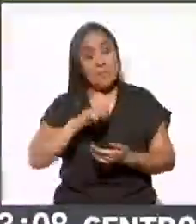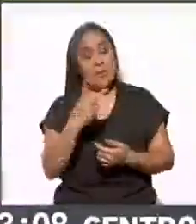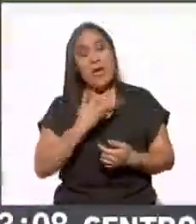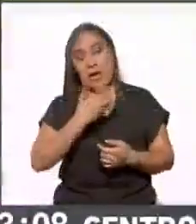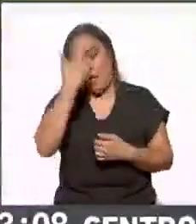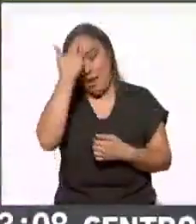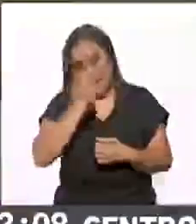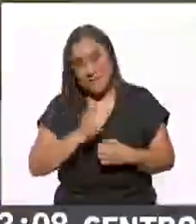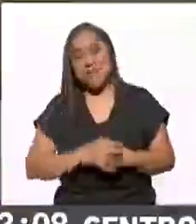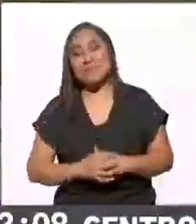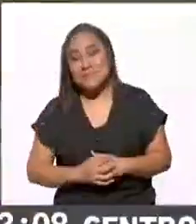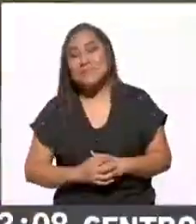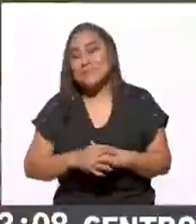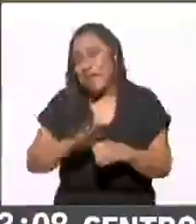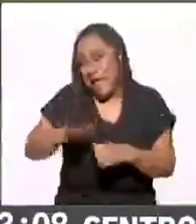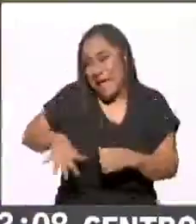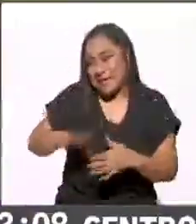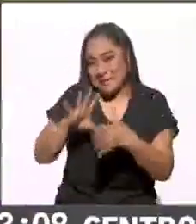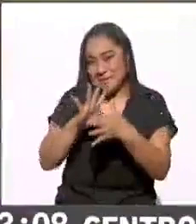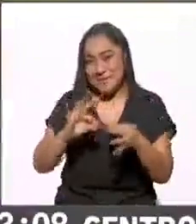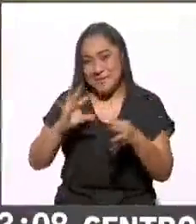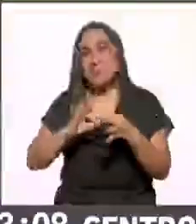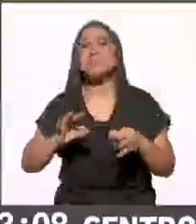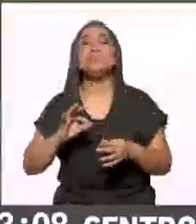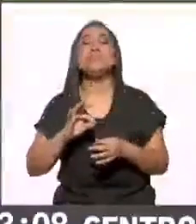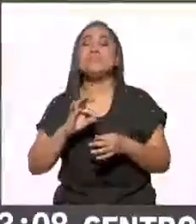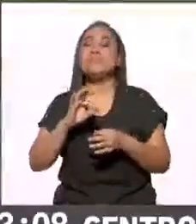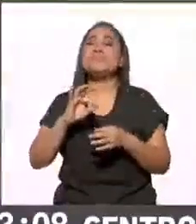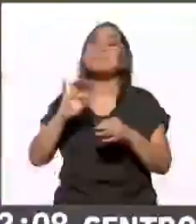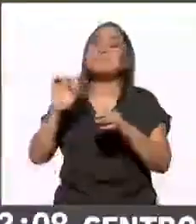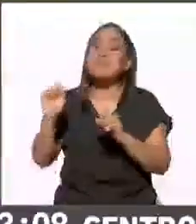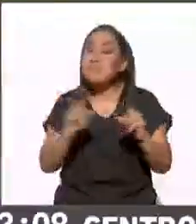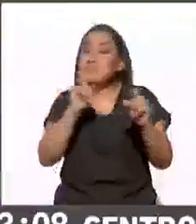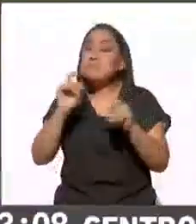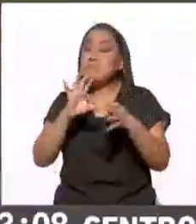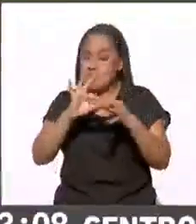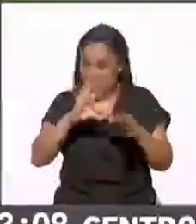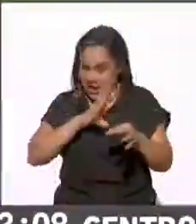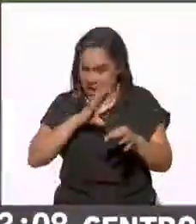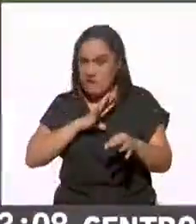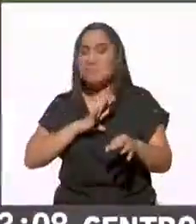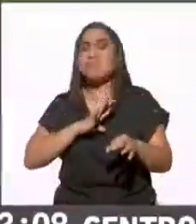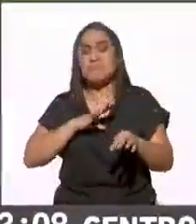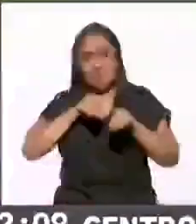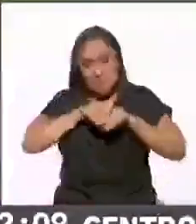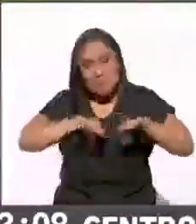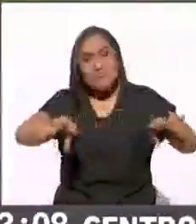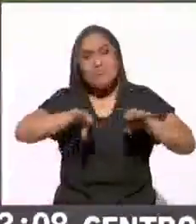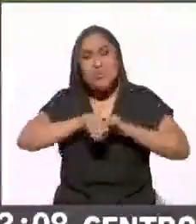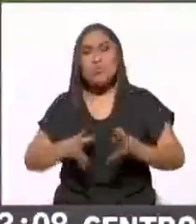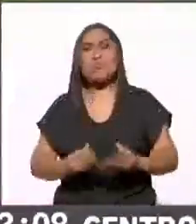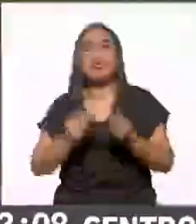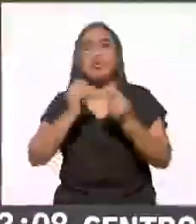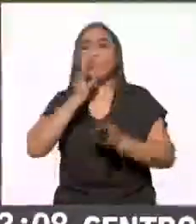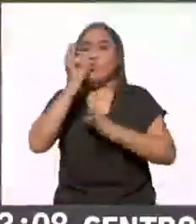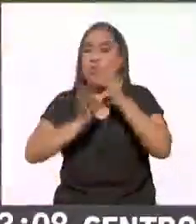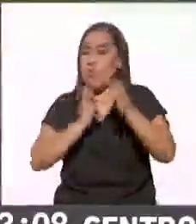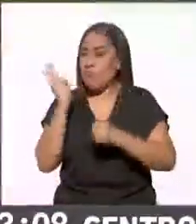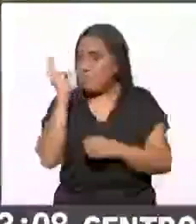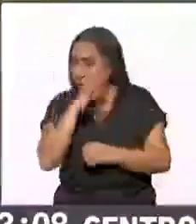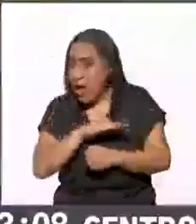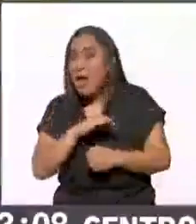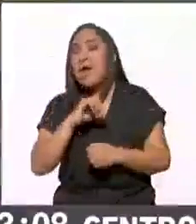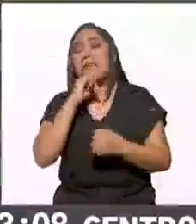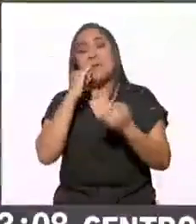tal como comentamos a lo largo de estas transmisiones, ha estado lleno de noticias falsas. Ha habido noticias